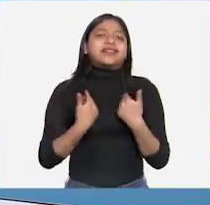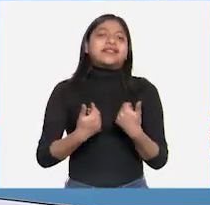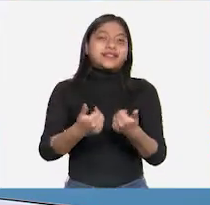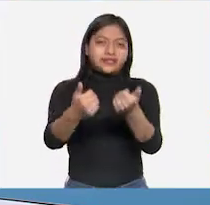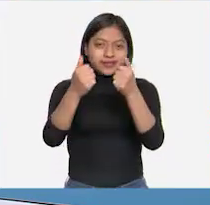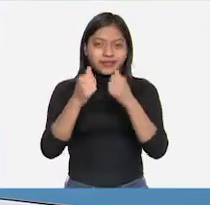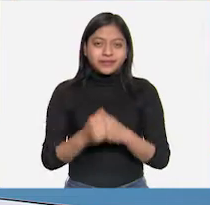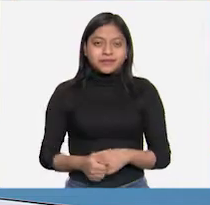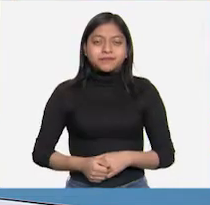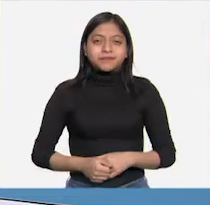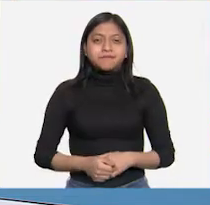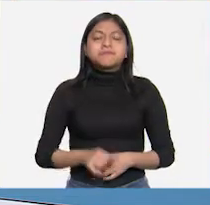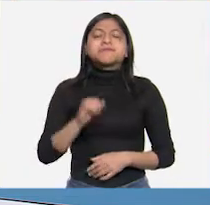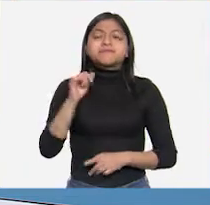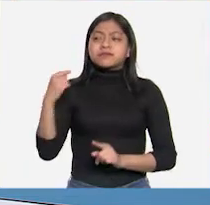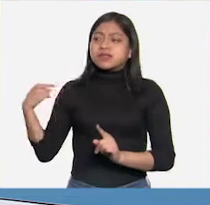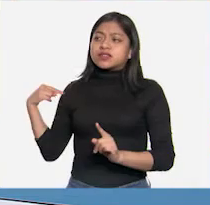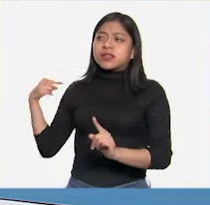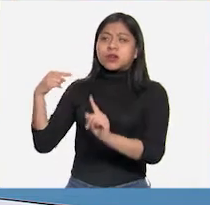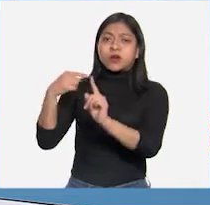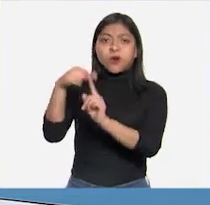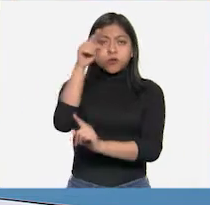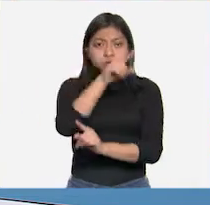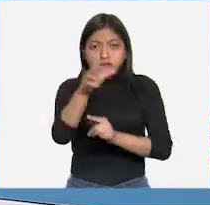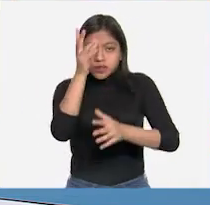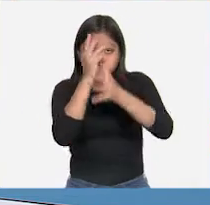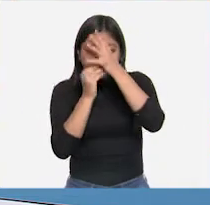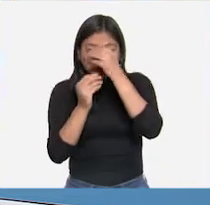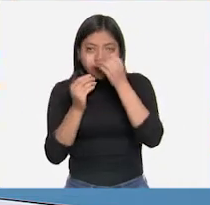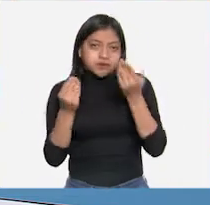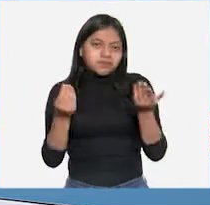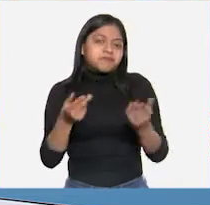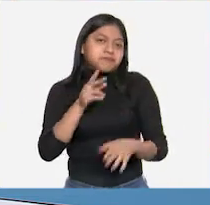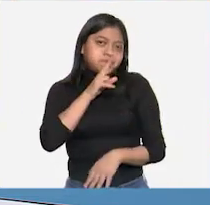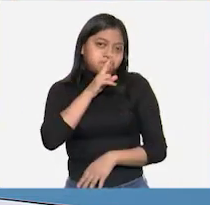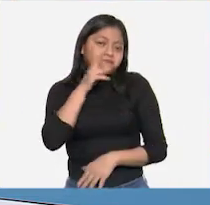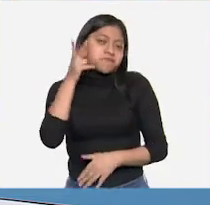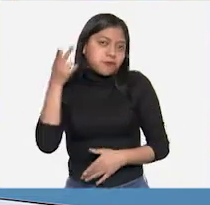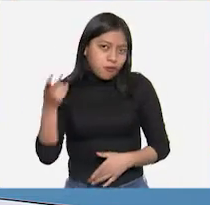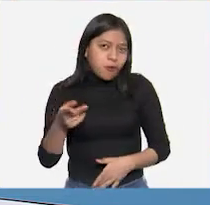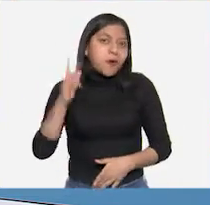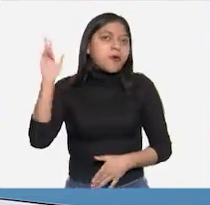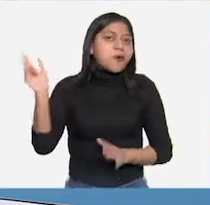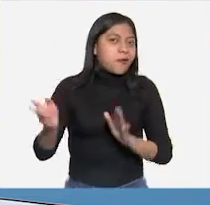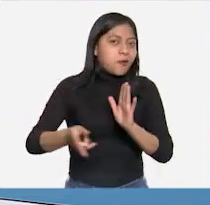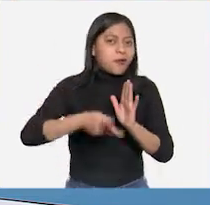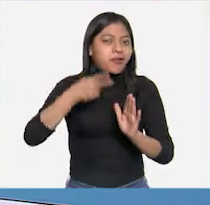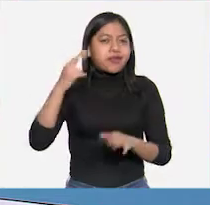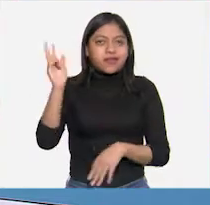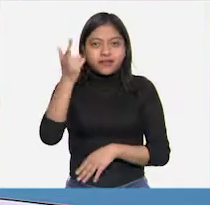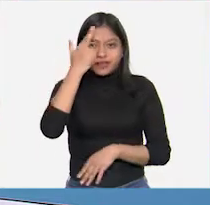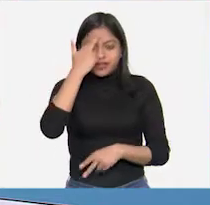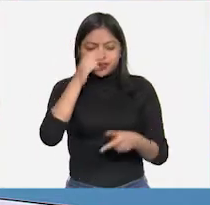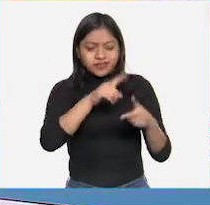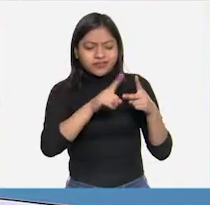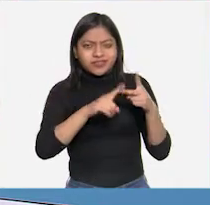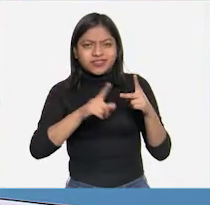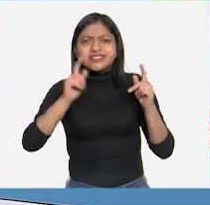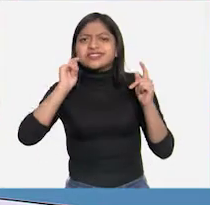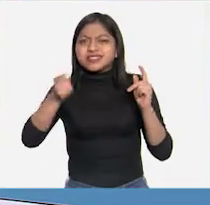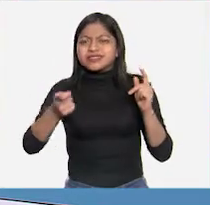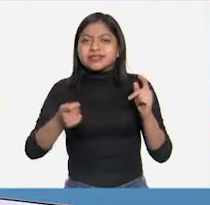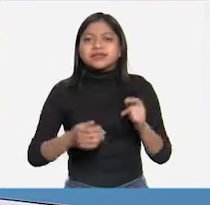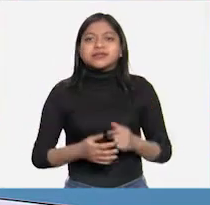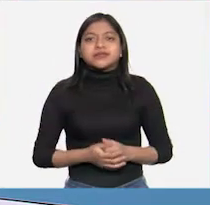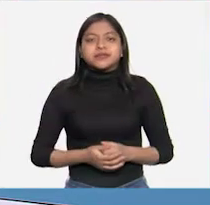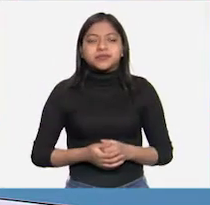creo que, aunque ya tengamos alguna idea de lo que significan, no estaría de más que precisáramos los dos términos que vamos a manejar